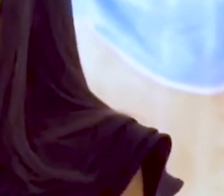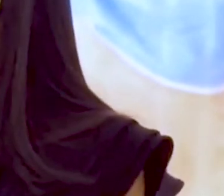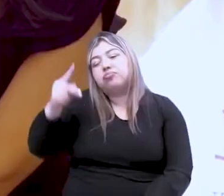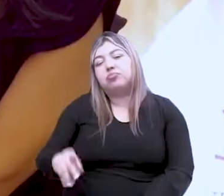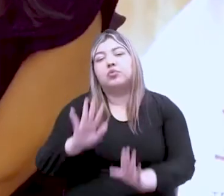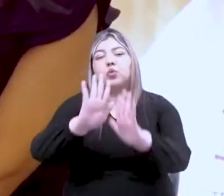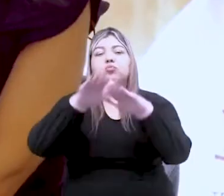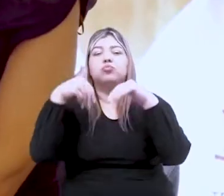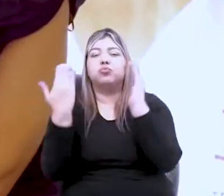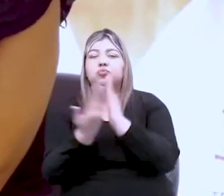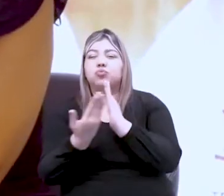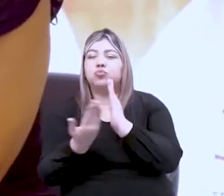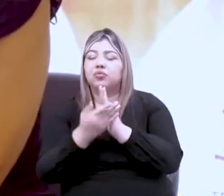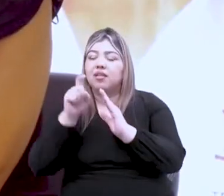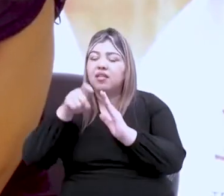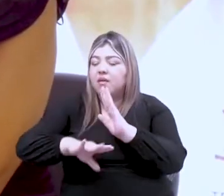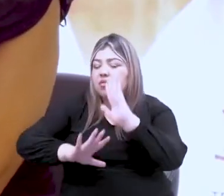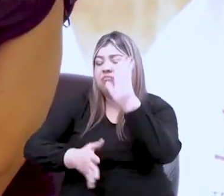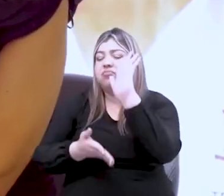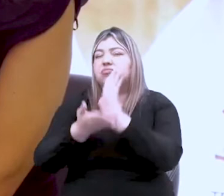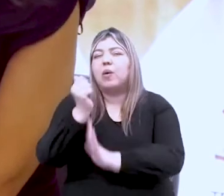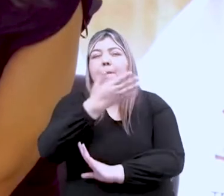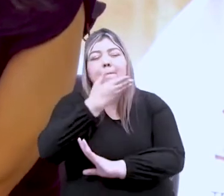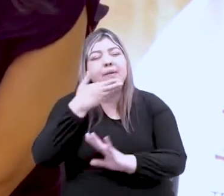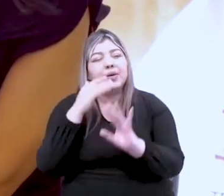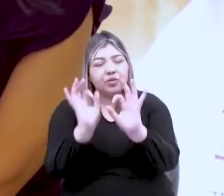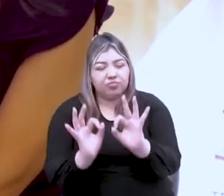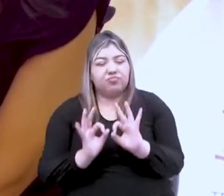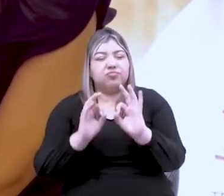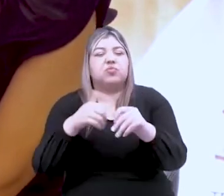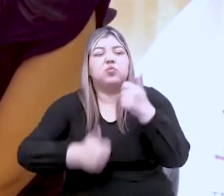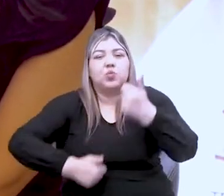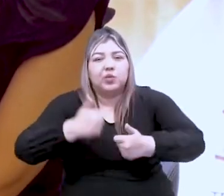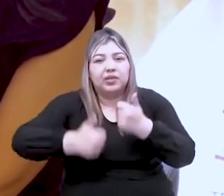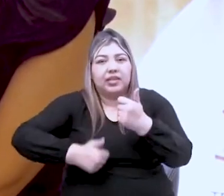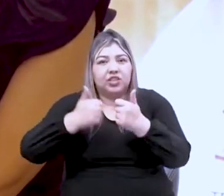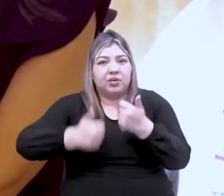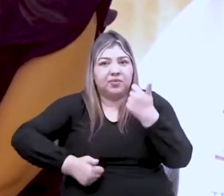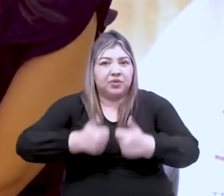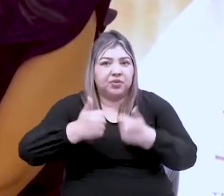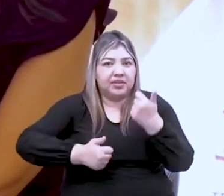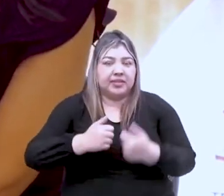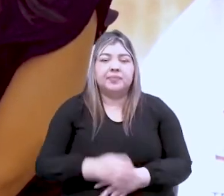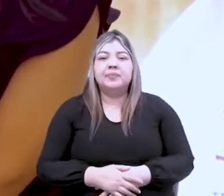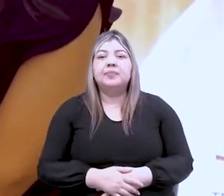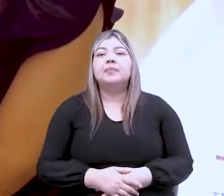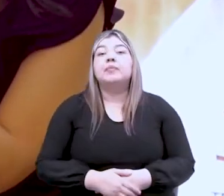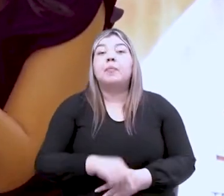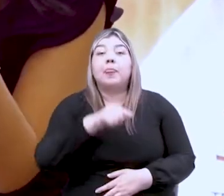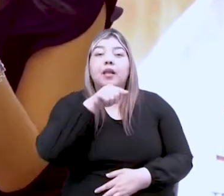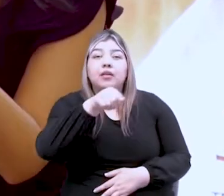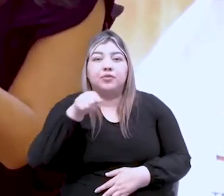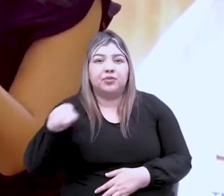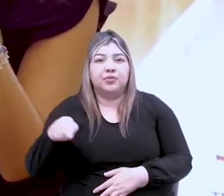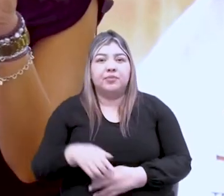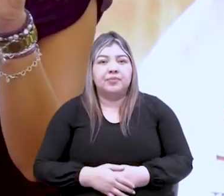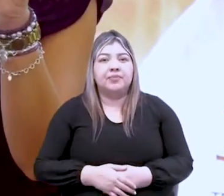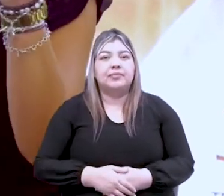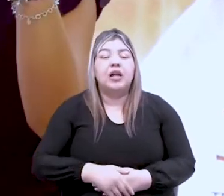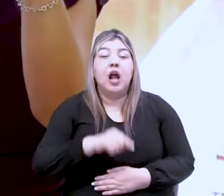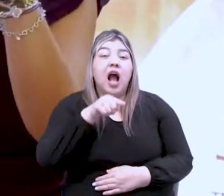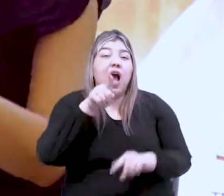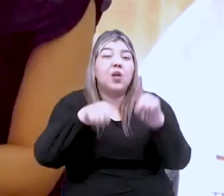debemos mejorar. Allí vendrán los planes, y los planes estarán acompañados de un programa que los colombianos quieren mucho. Por ahora vi un